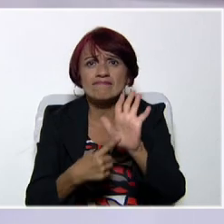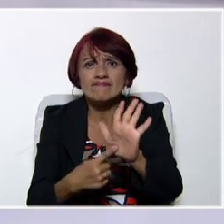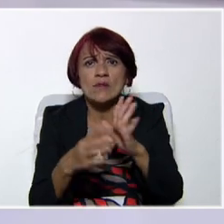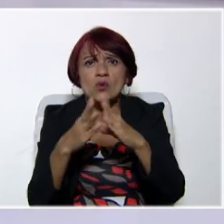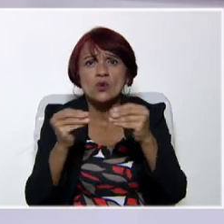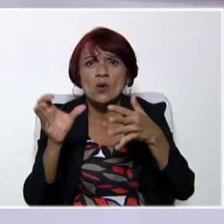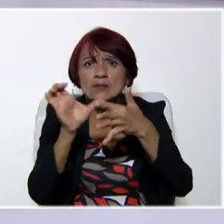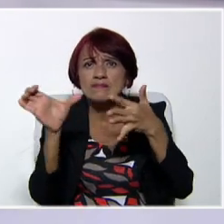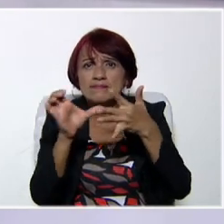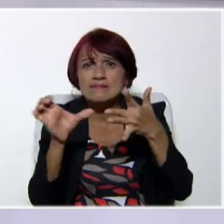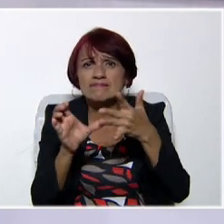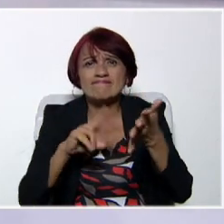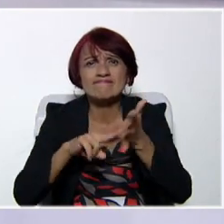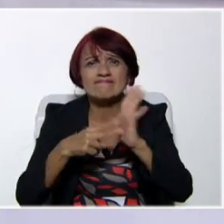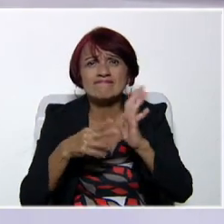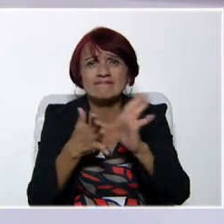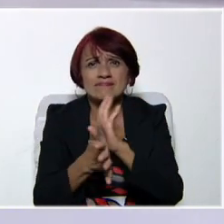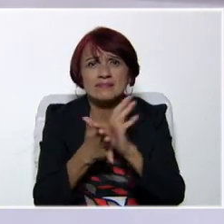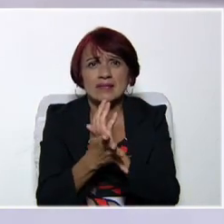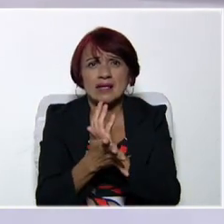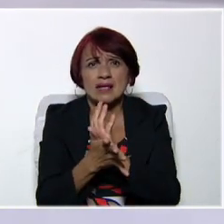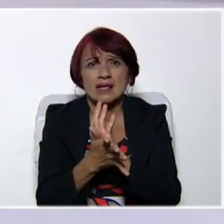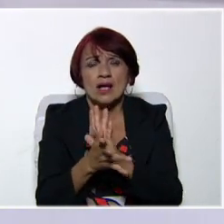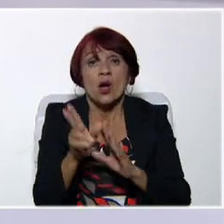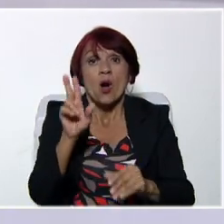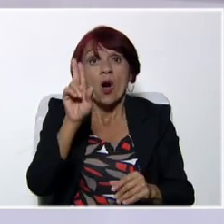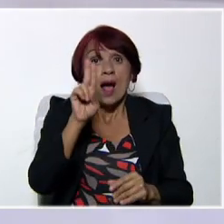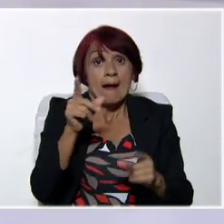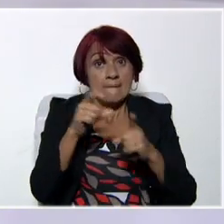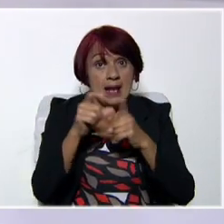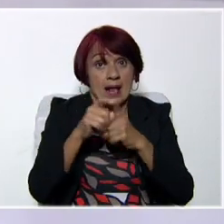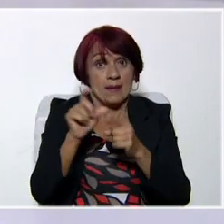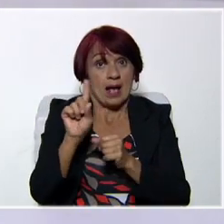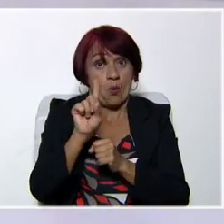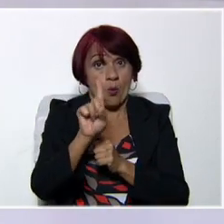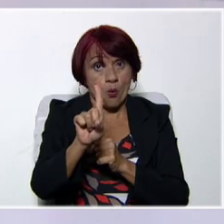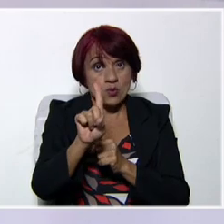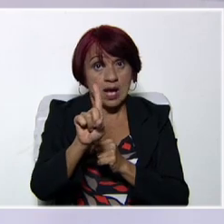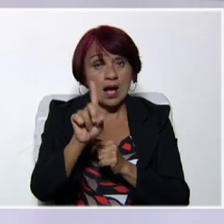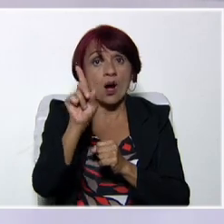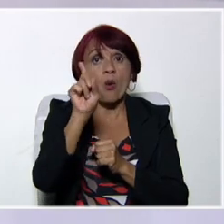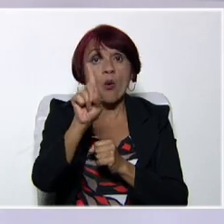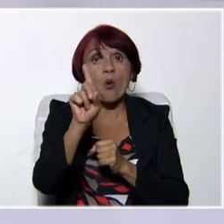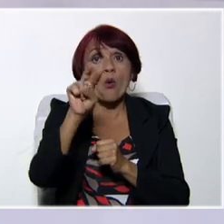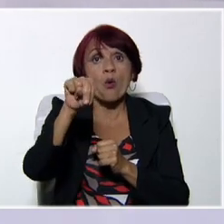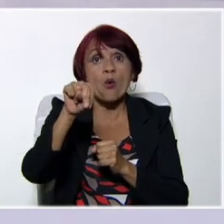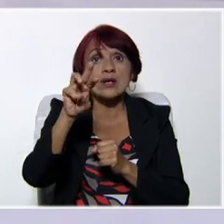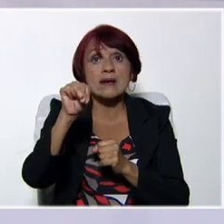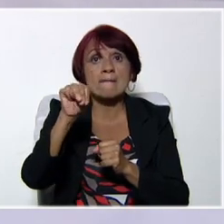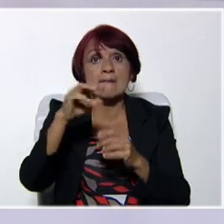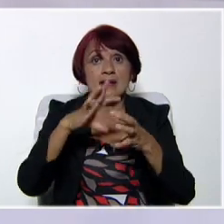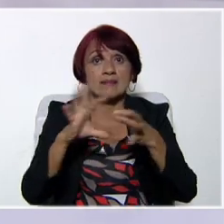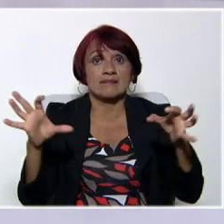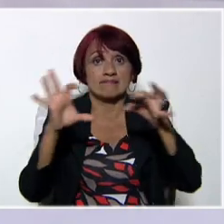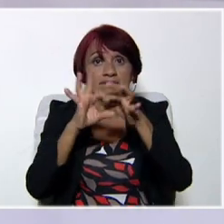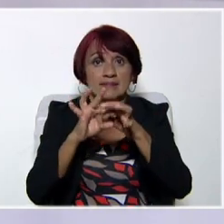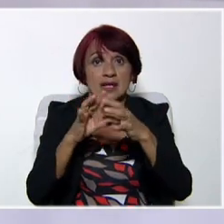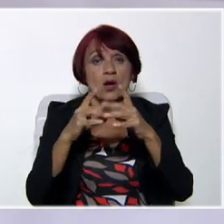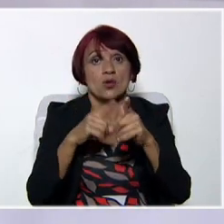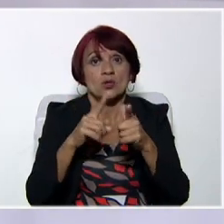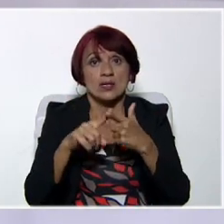clasificar de dos formas. Las unimembres que podemos decir que no podemos distinguir si tienen